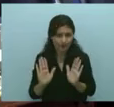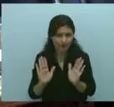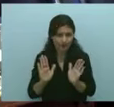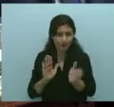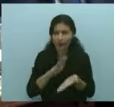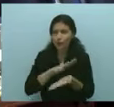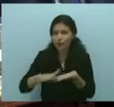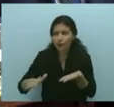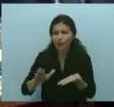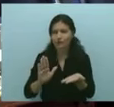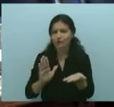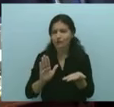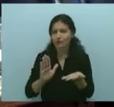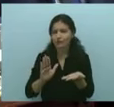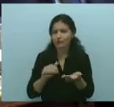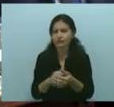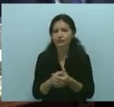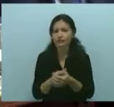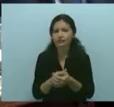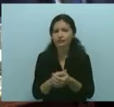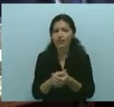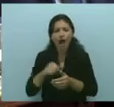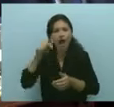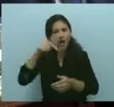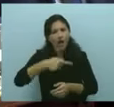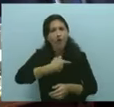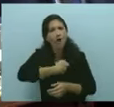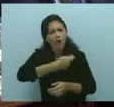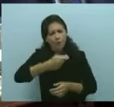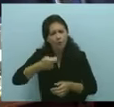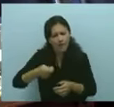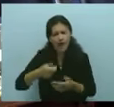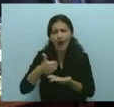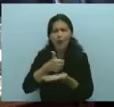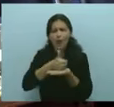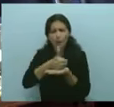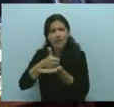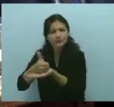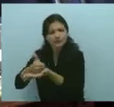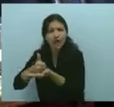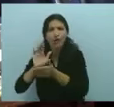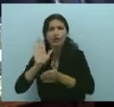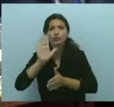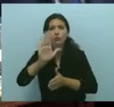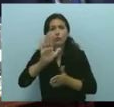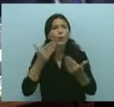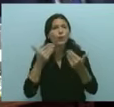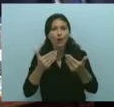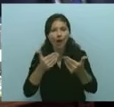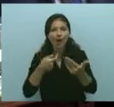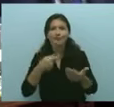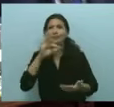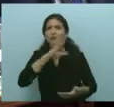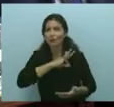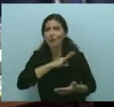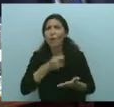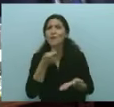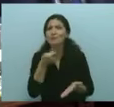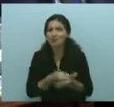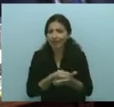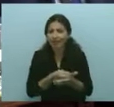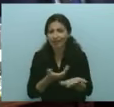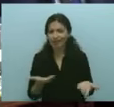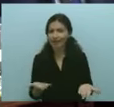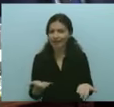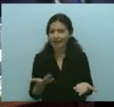y que tenemos que lograr que los jubilados y los pensionados del día de mañana tengan una caja sustentable.